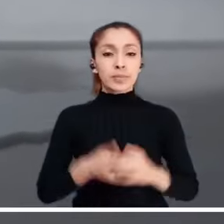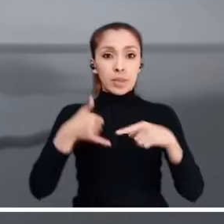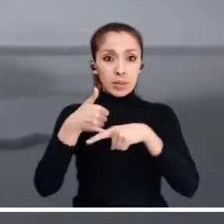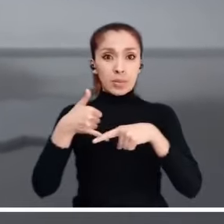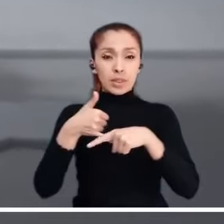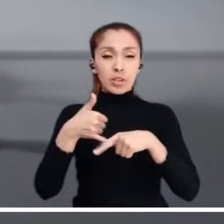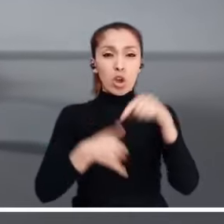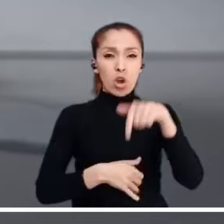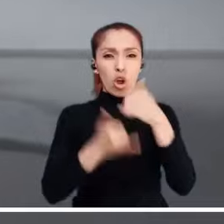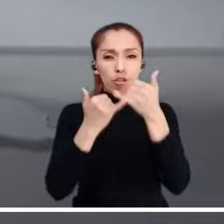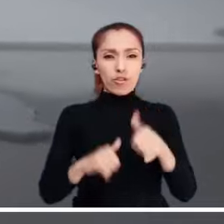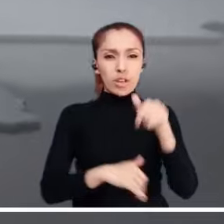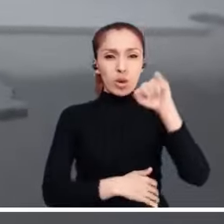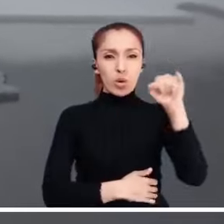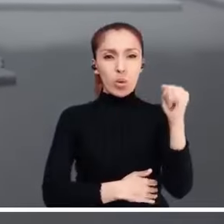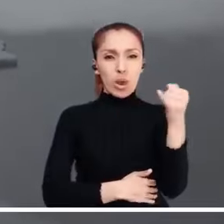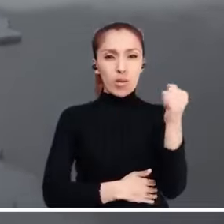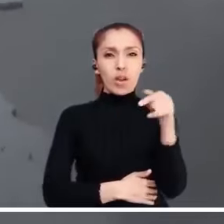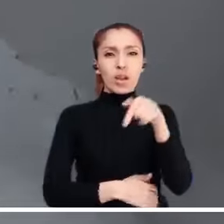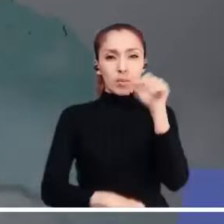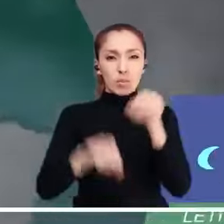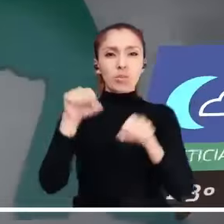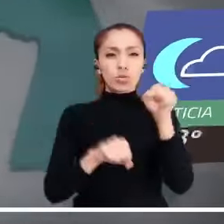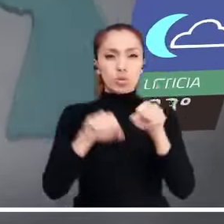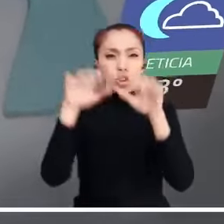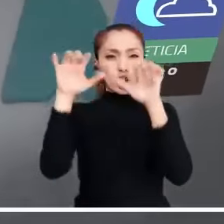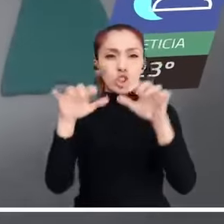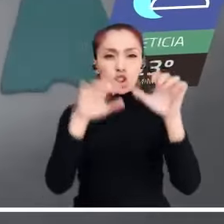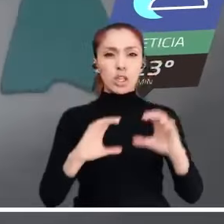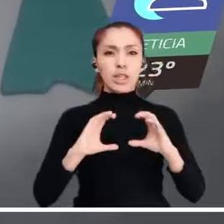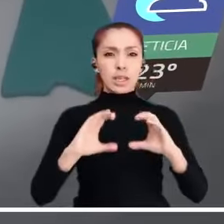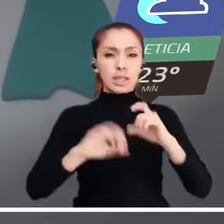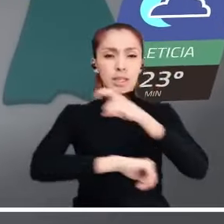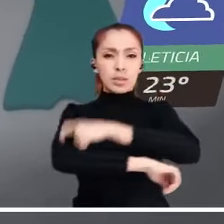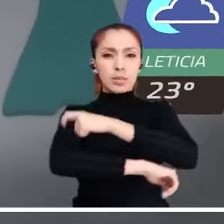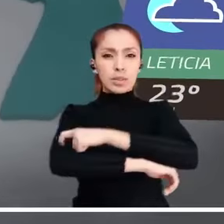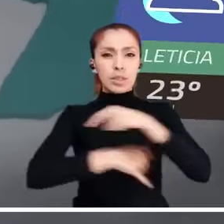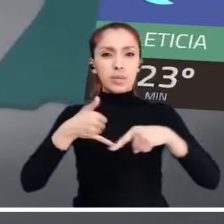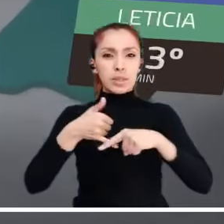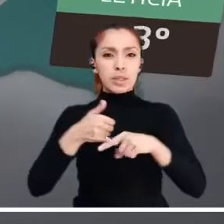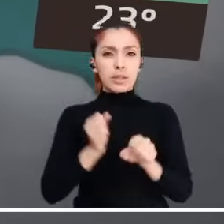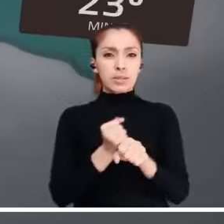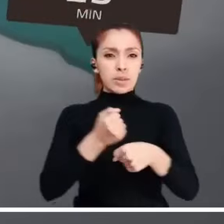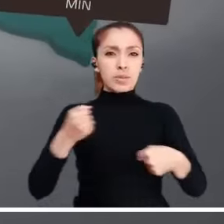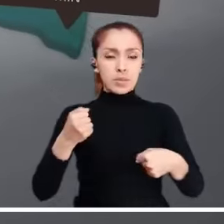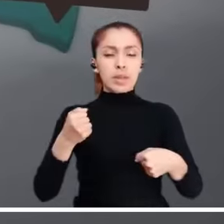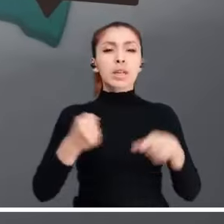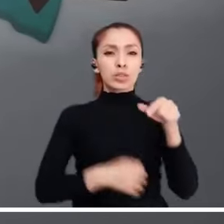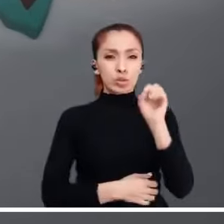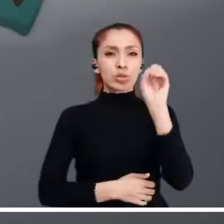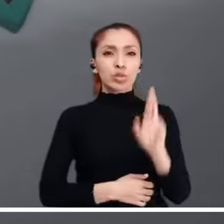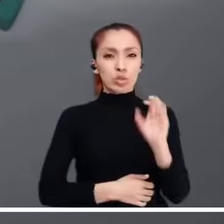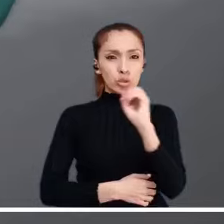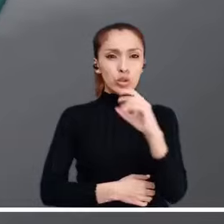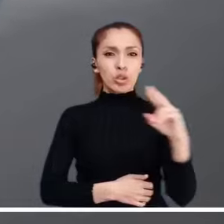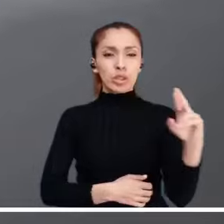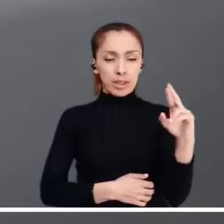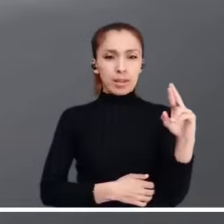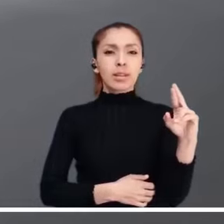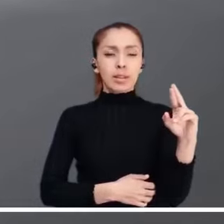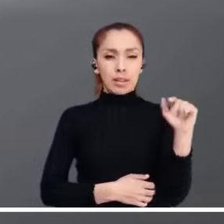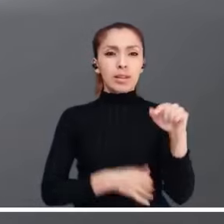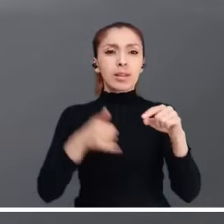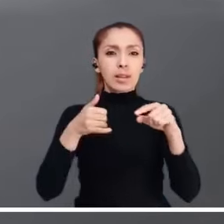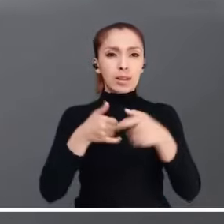La región amazónica se despide de este jueves con posibles lluvias en Caquetá, Putumayo, Amazonas, Baupés